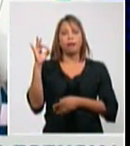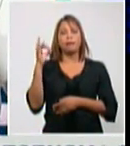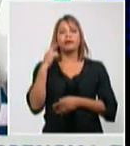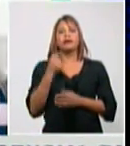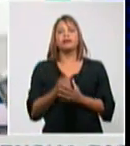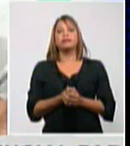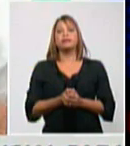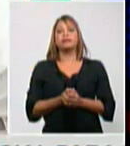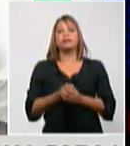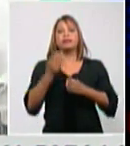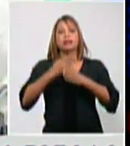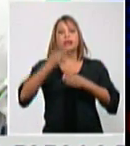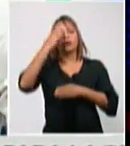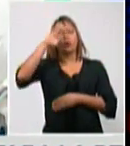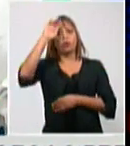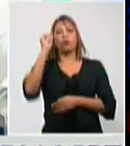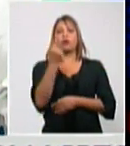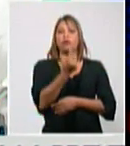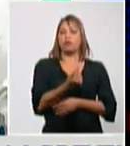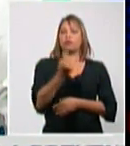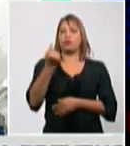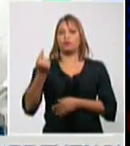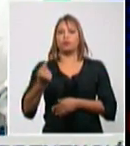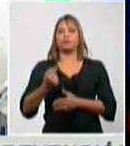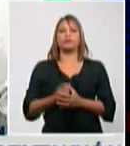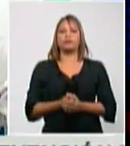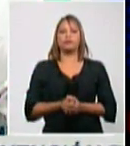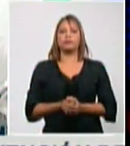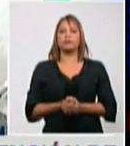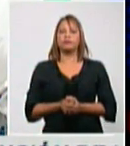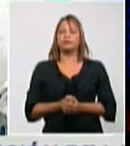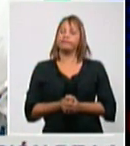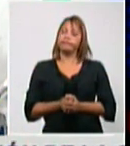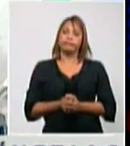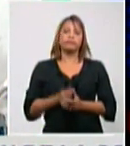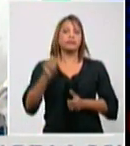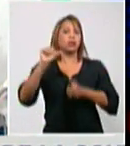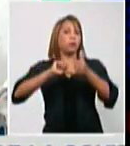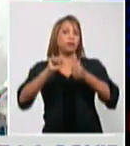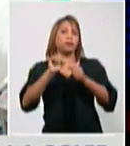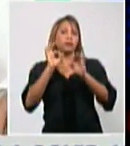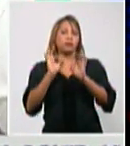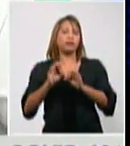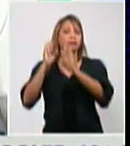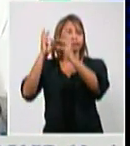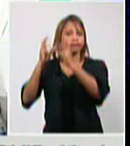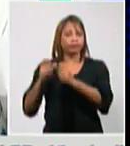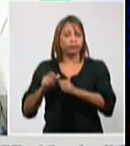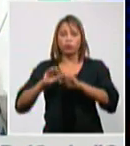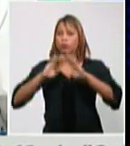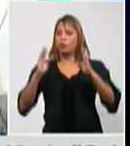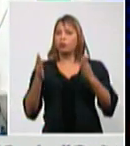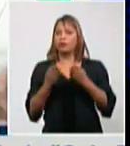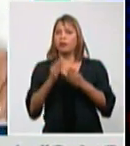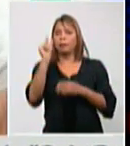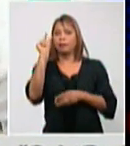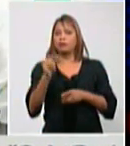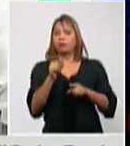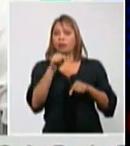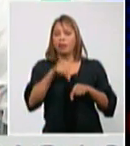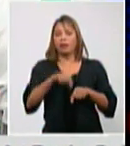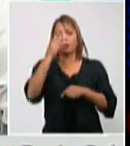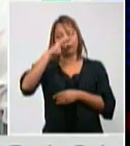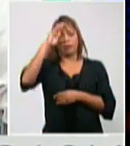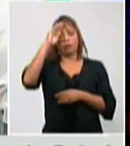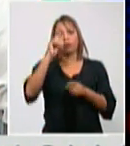1 cada 1 ese es el comportamiento de los casos autóctonos del día de ayer